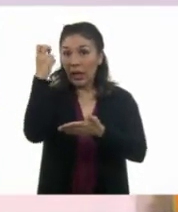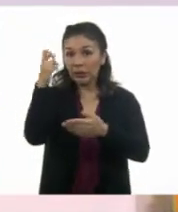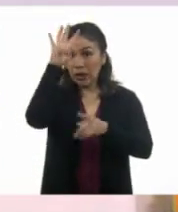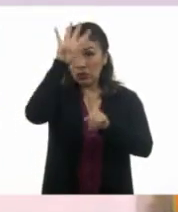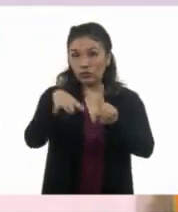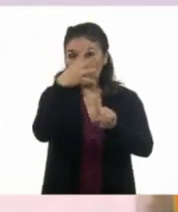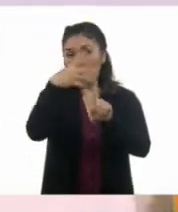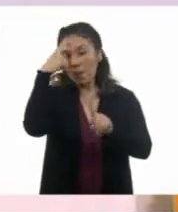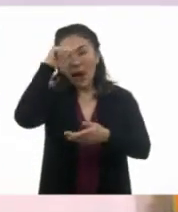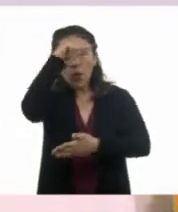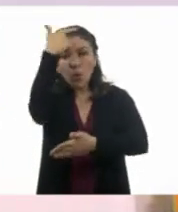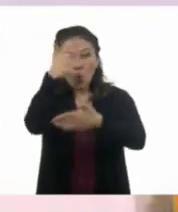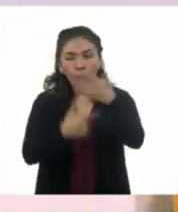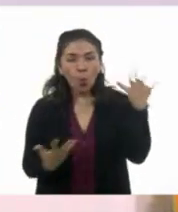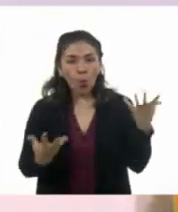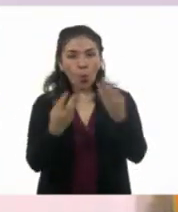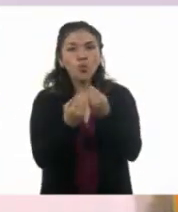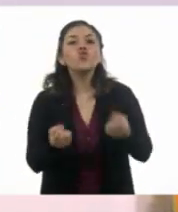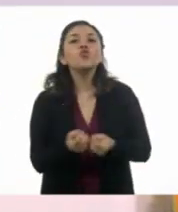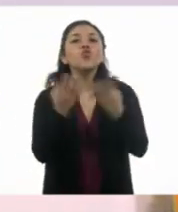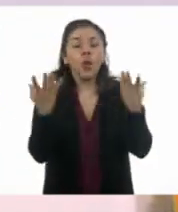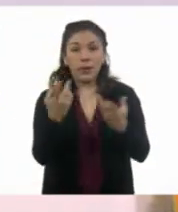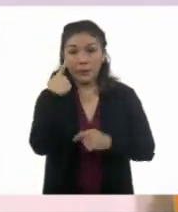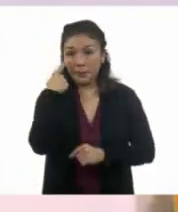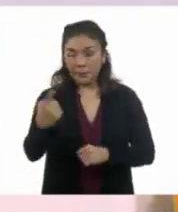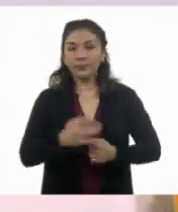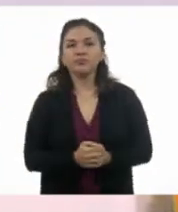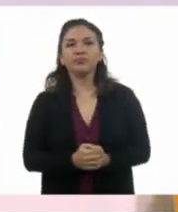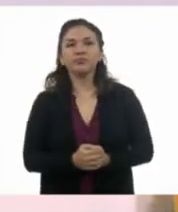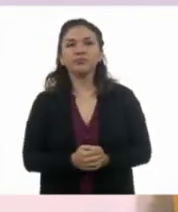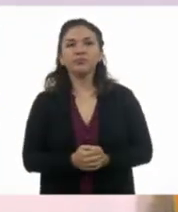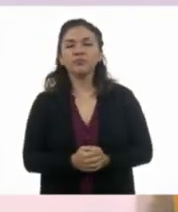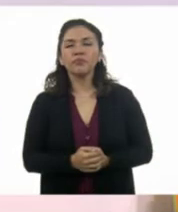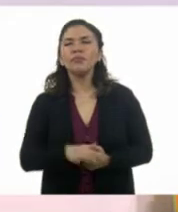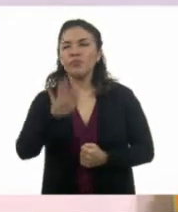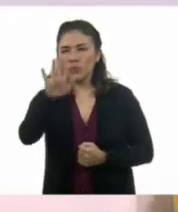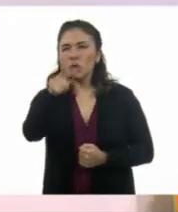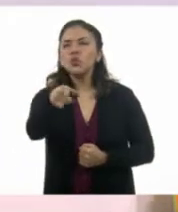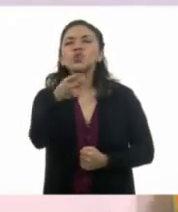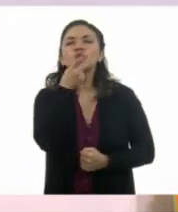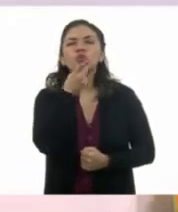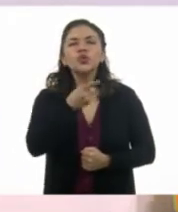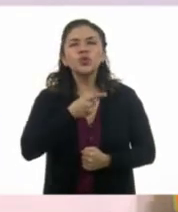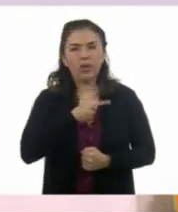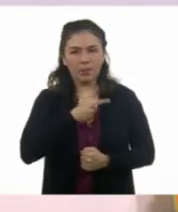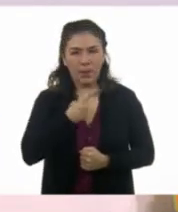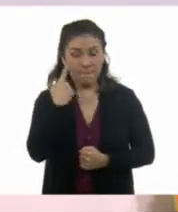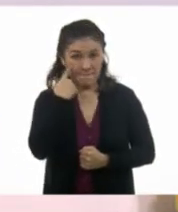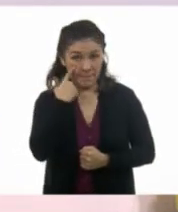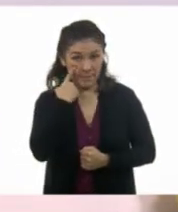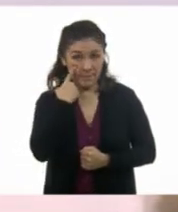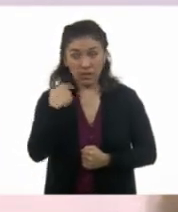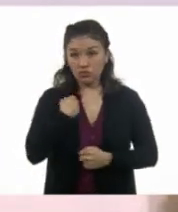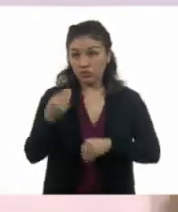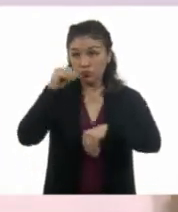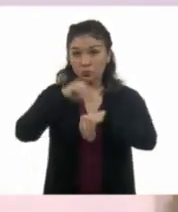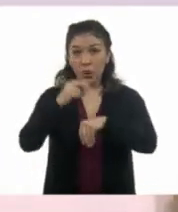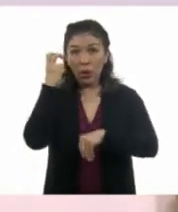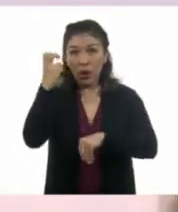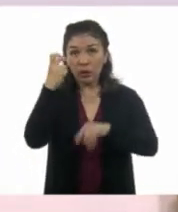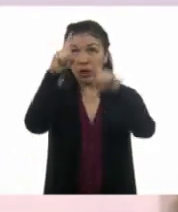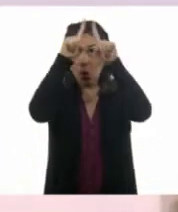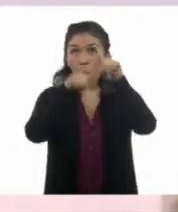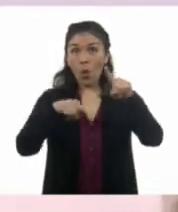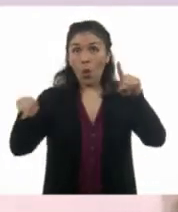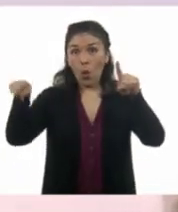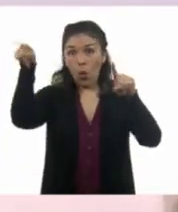poder hacer el conteo. ¿Sí? Ahora, ¿qué voy a hacer? Quiero que me digas, aquí tengo la hoja que,